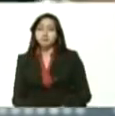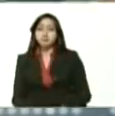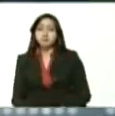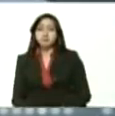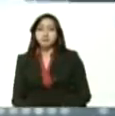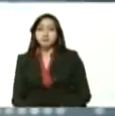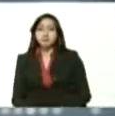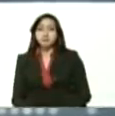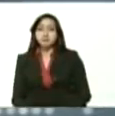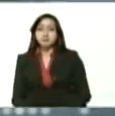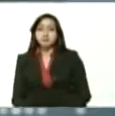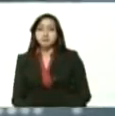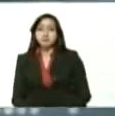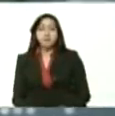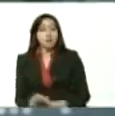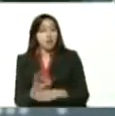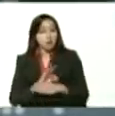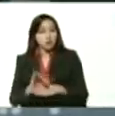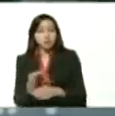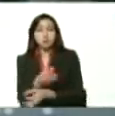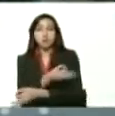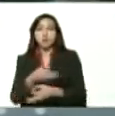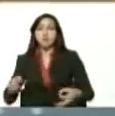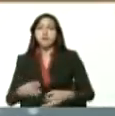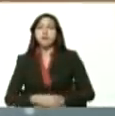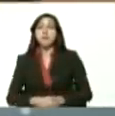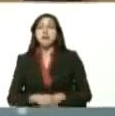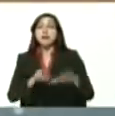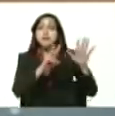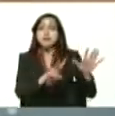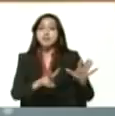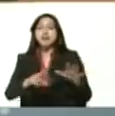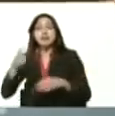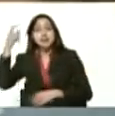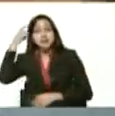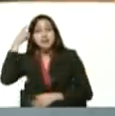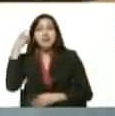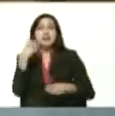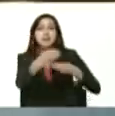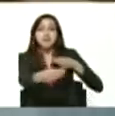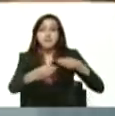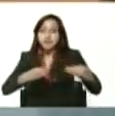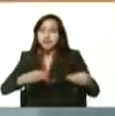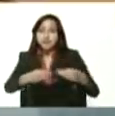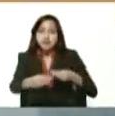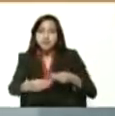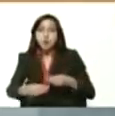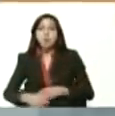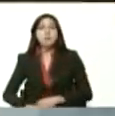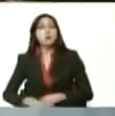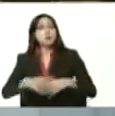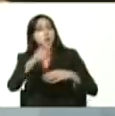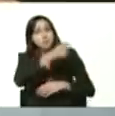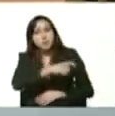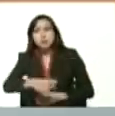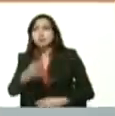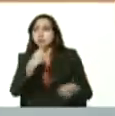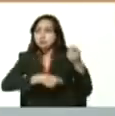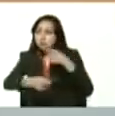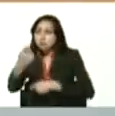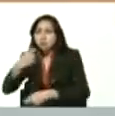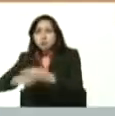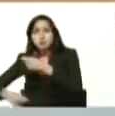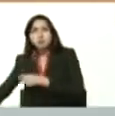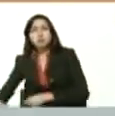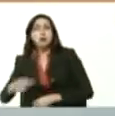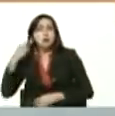es la fórmula 7 días de flexibilización que permiten el movimiento de la economía real de